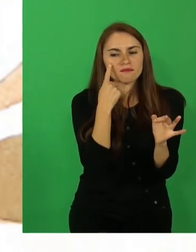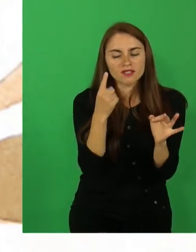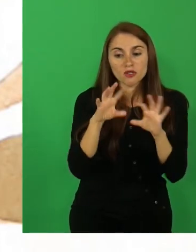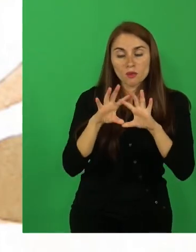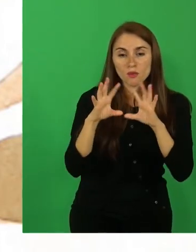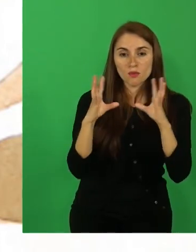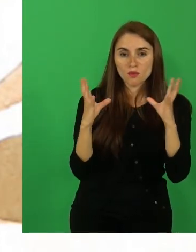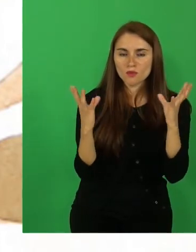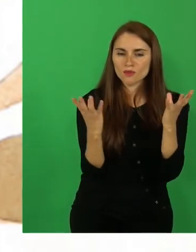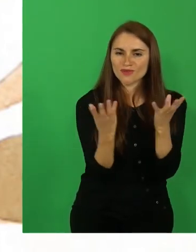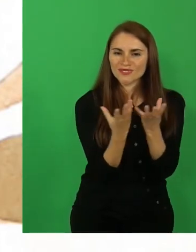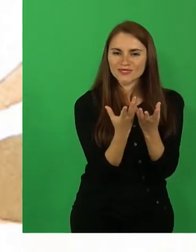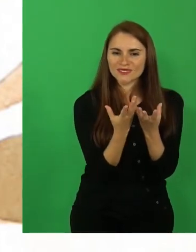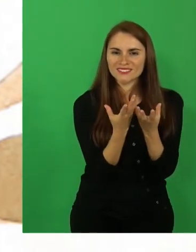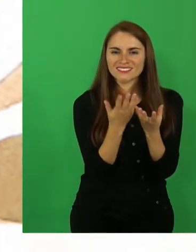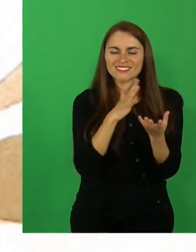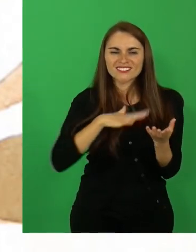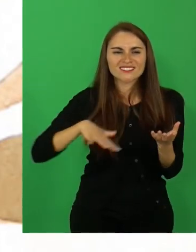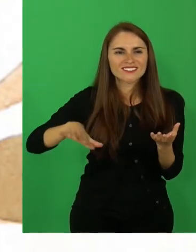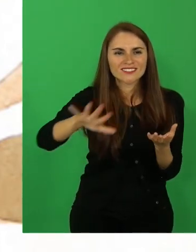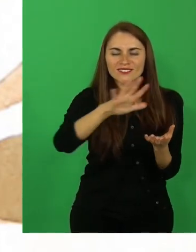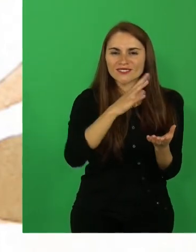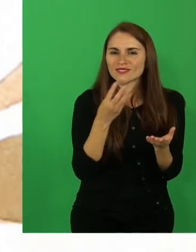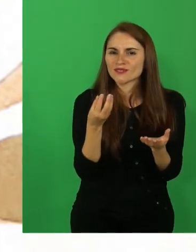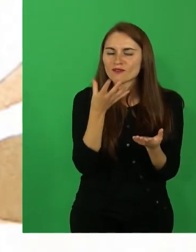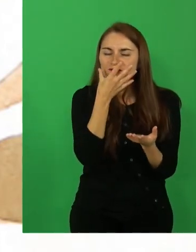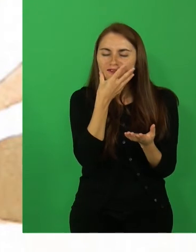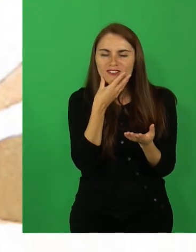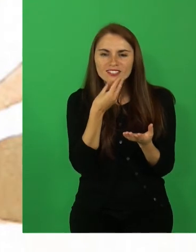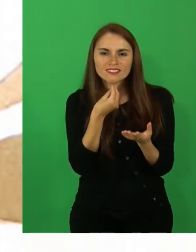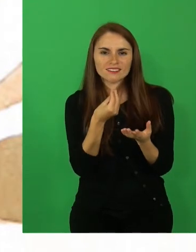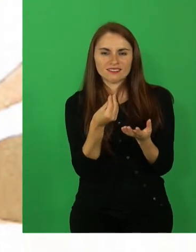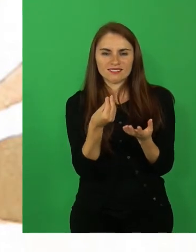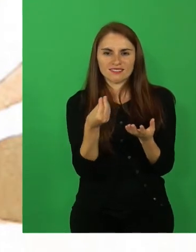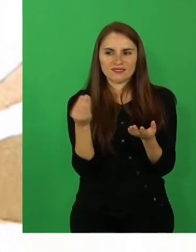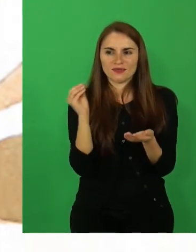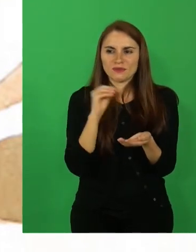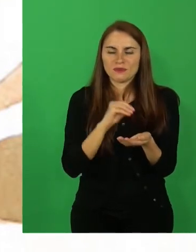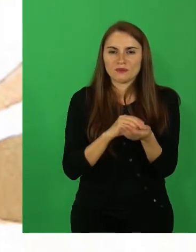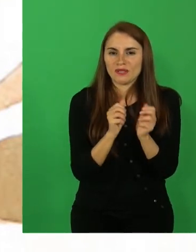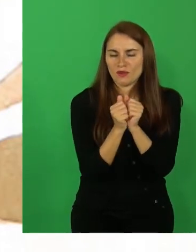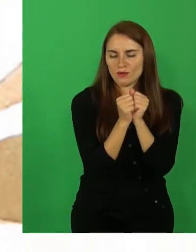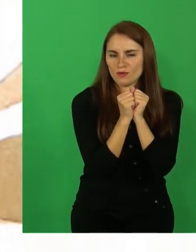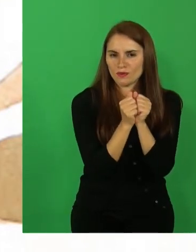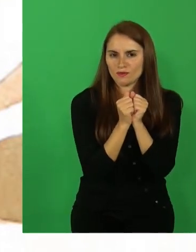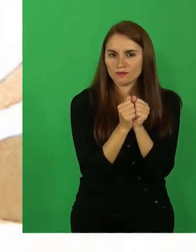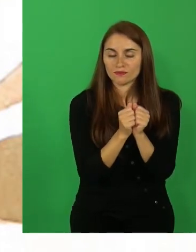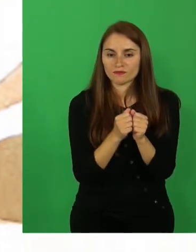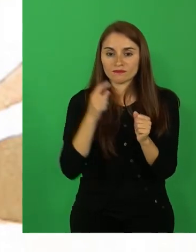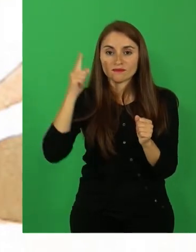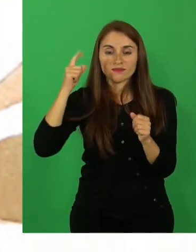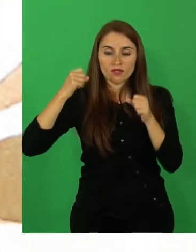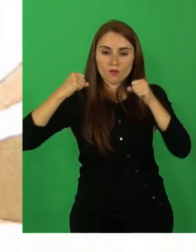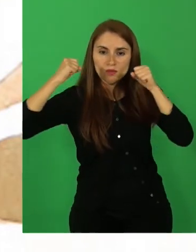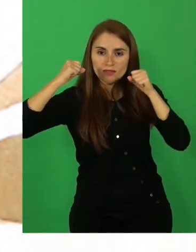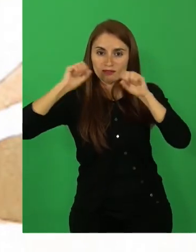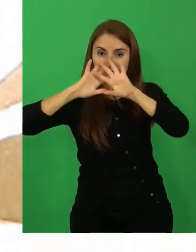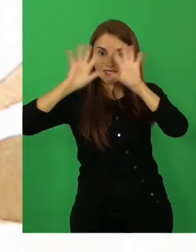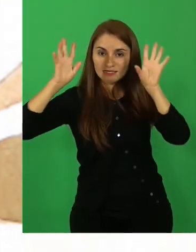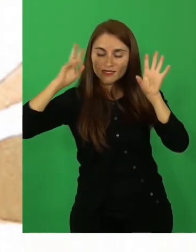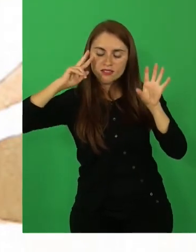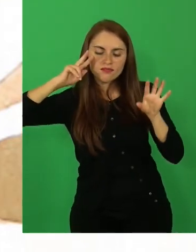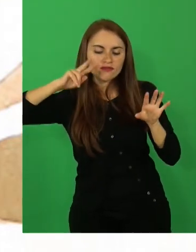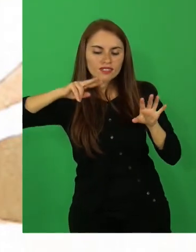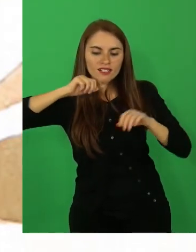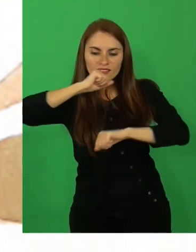era más bello. El poderoso los miraba por